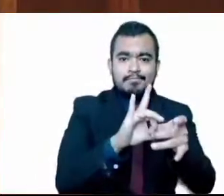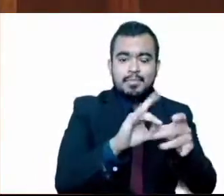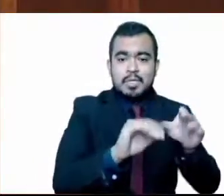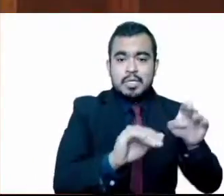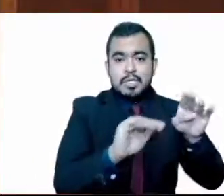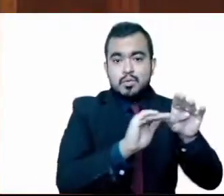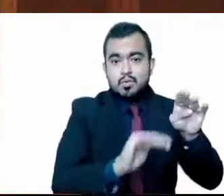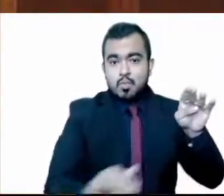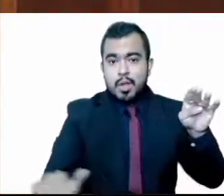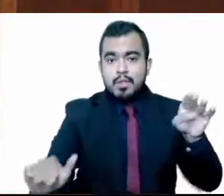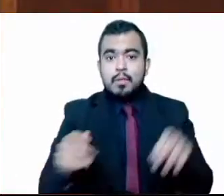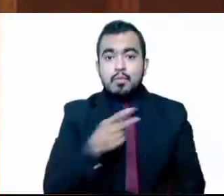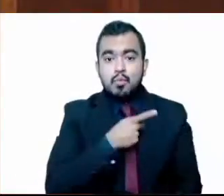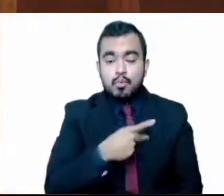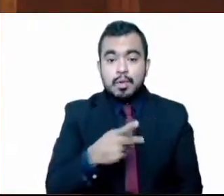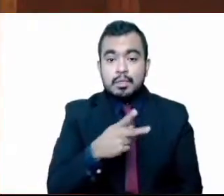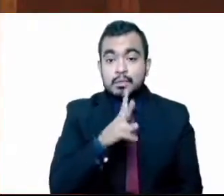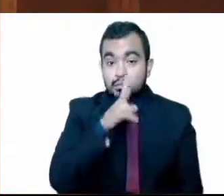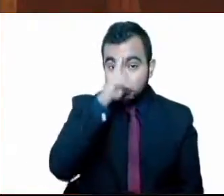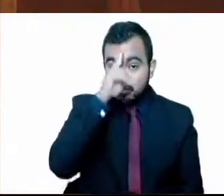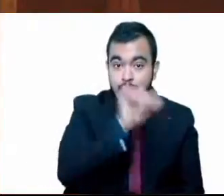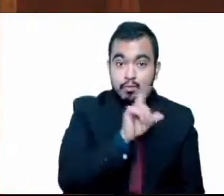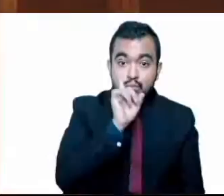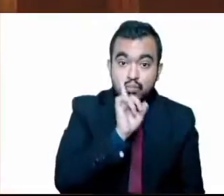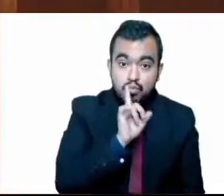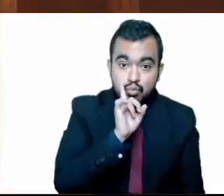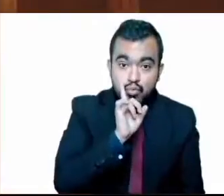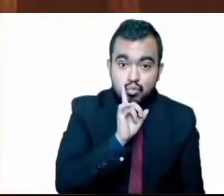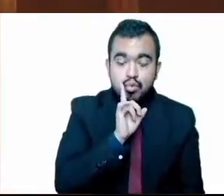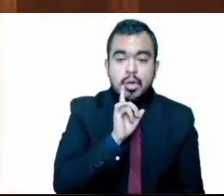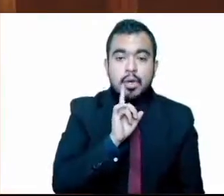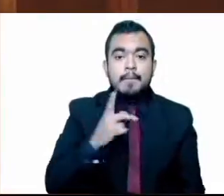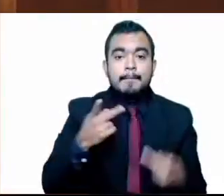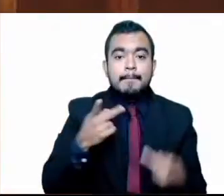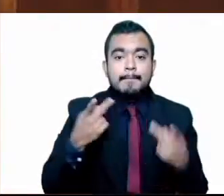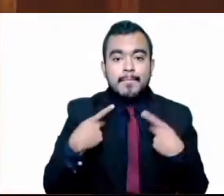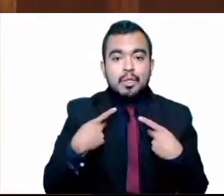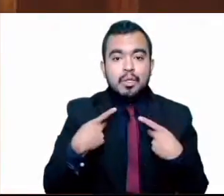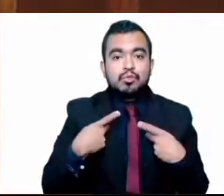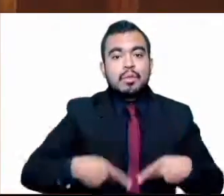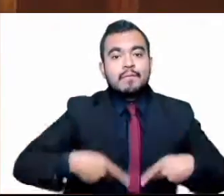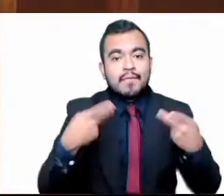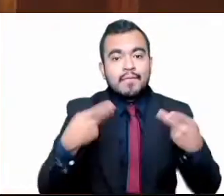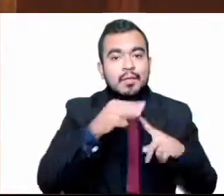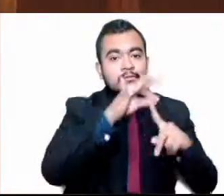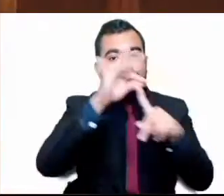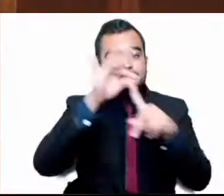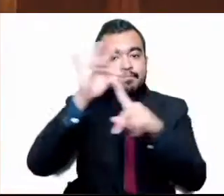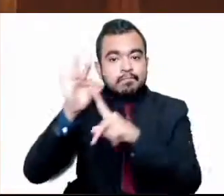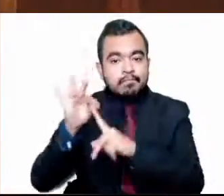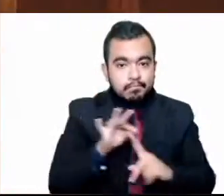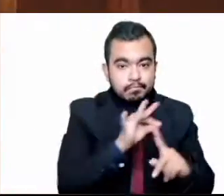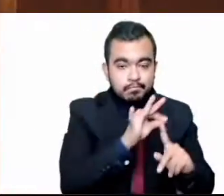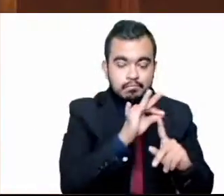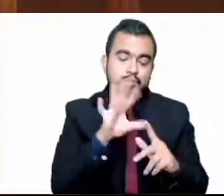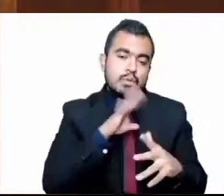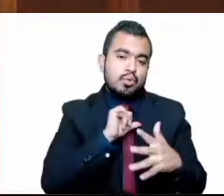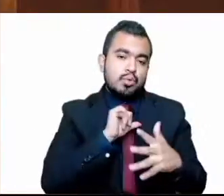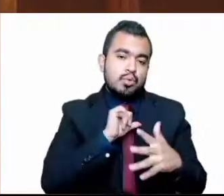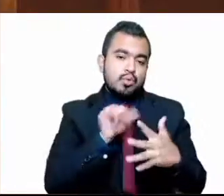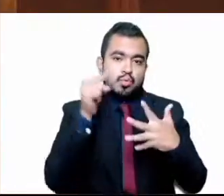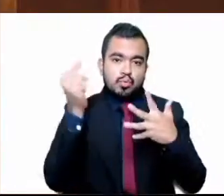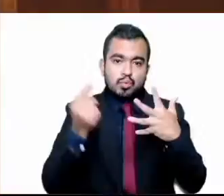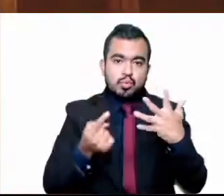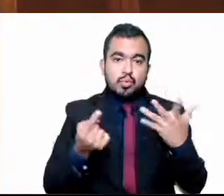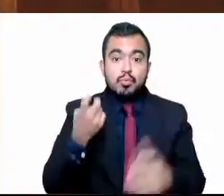género, el tráfico y la trata de personas, entre otras. Por ello, no sorprende que la Fundación